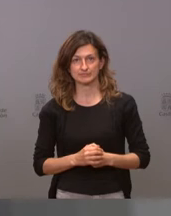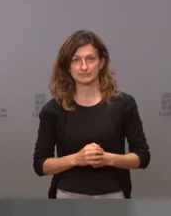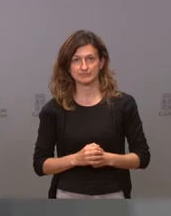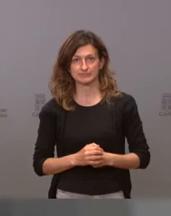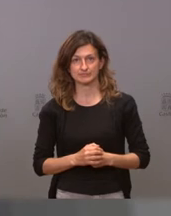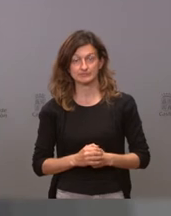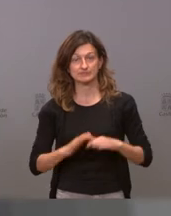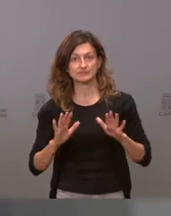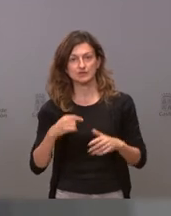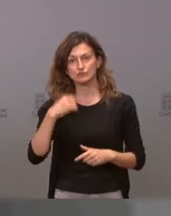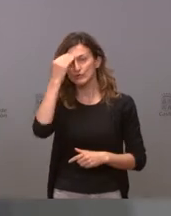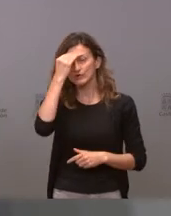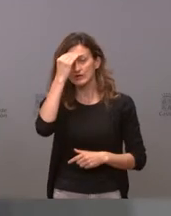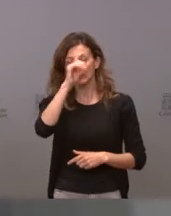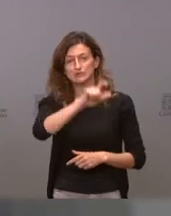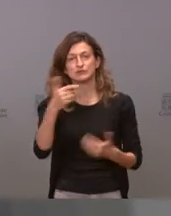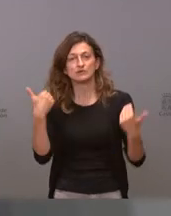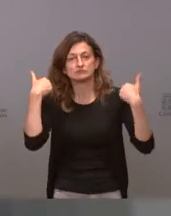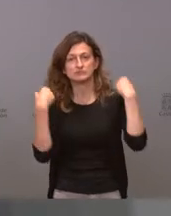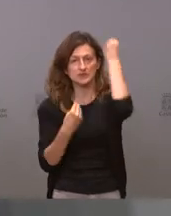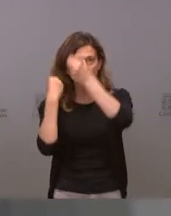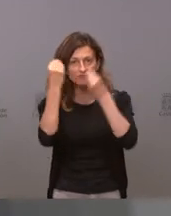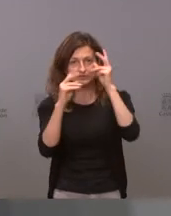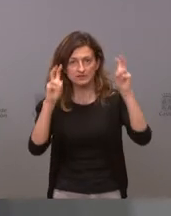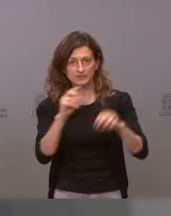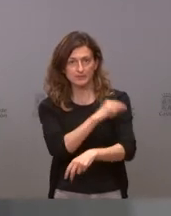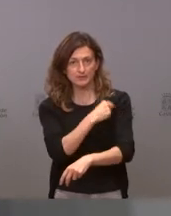yo creo que quien debe de reflexionar sobre este asunto